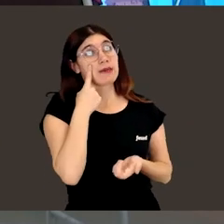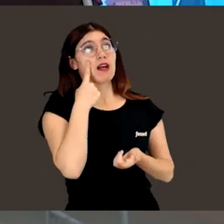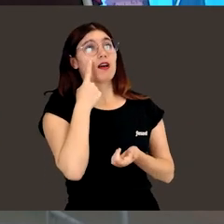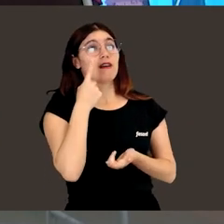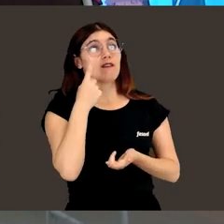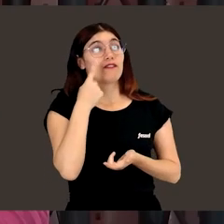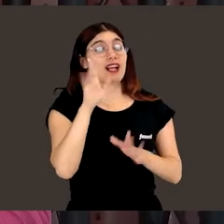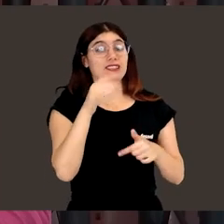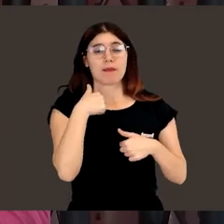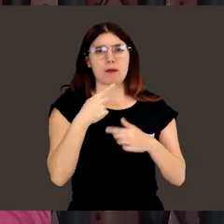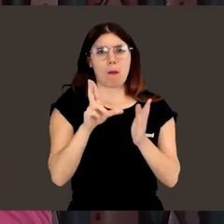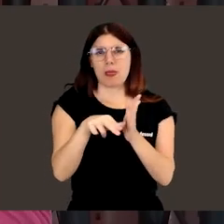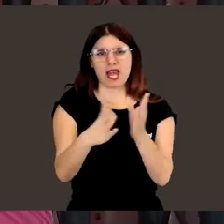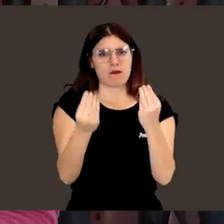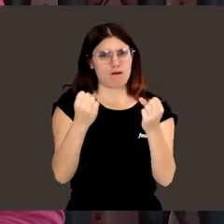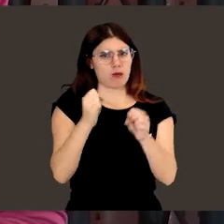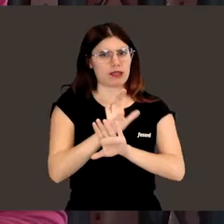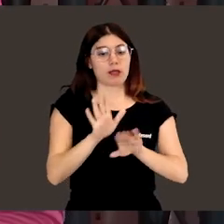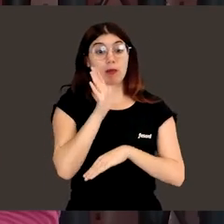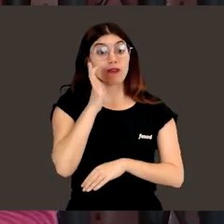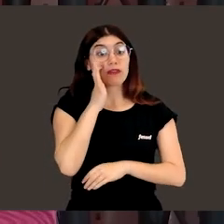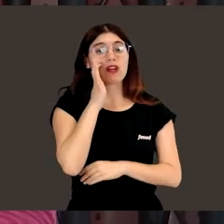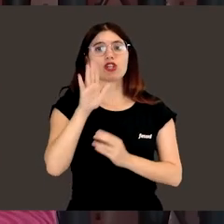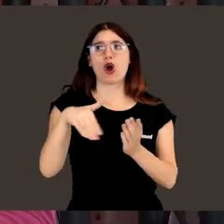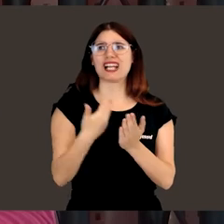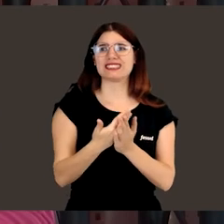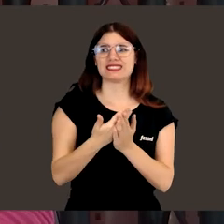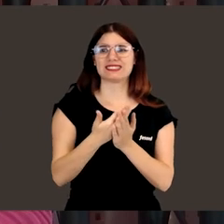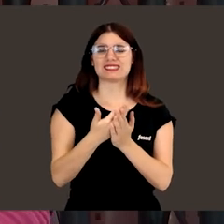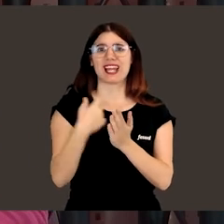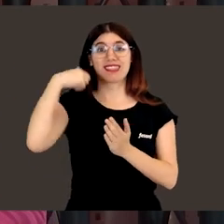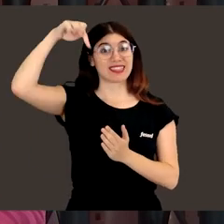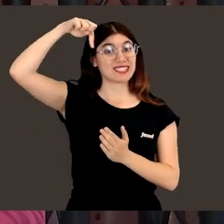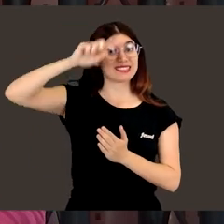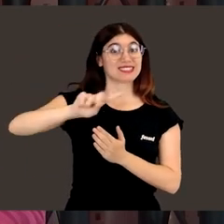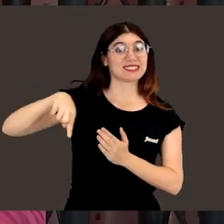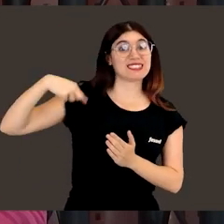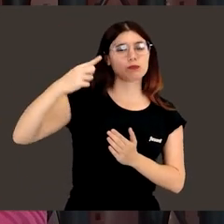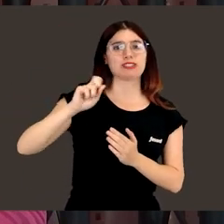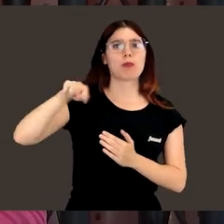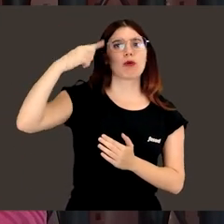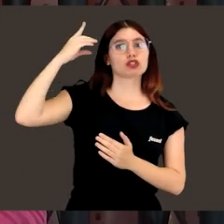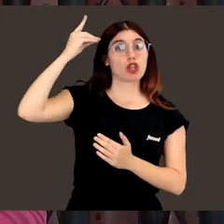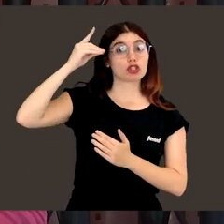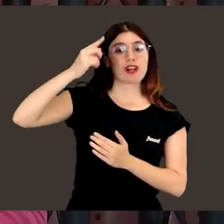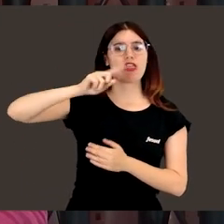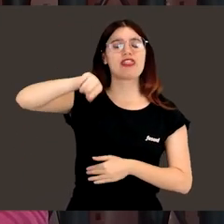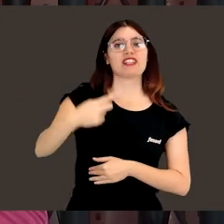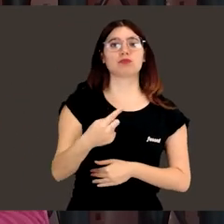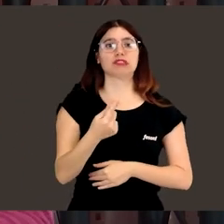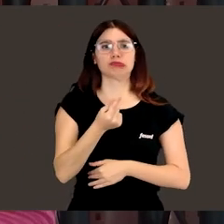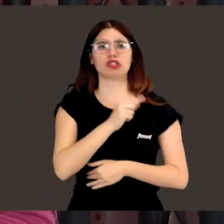investigación? fíjate, lo mío fue muy tardío, porque yo hasta después de terminar la tesis y hacer el postdoc,